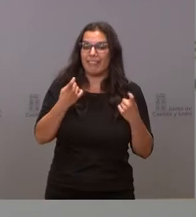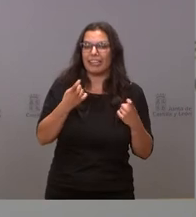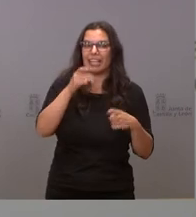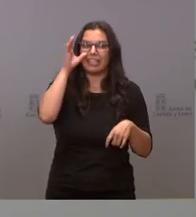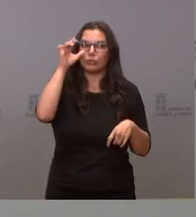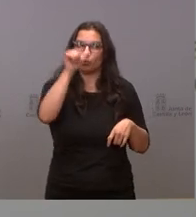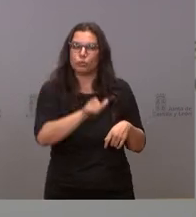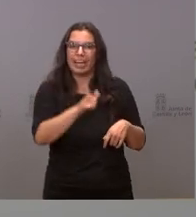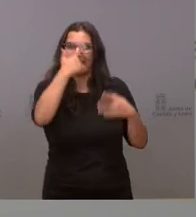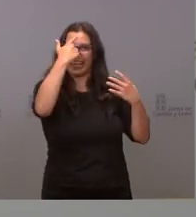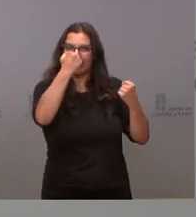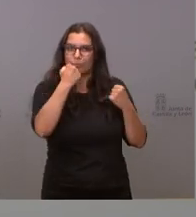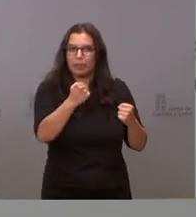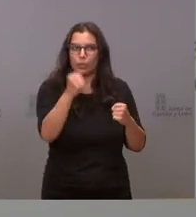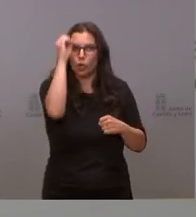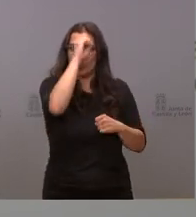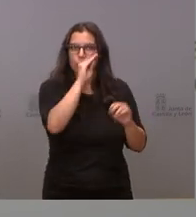de los expertos